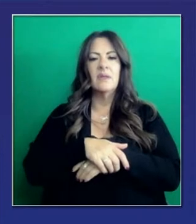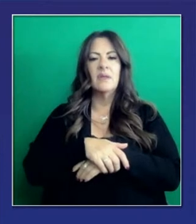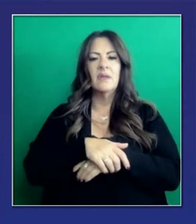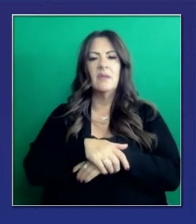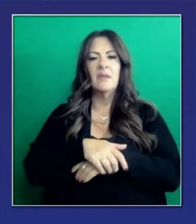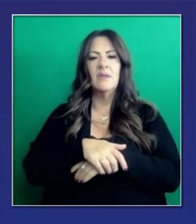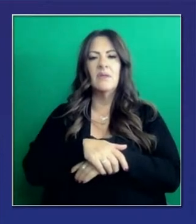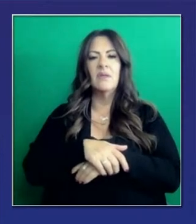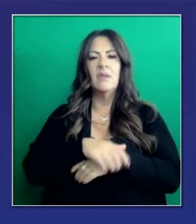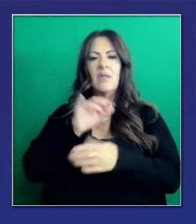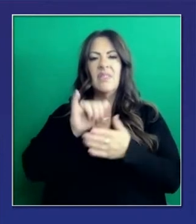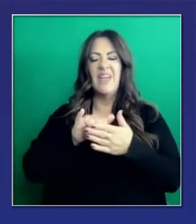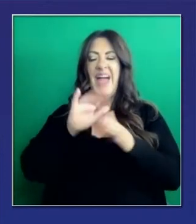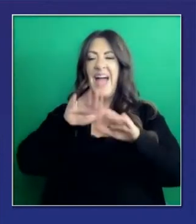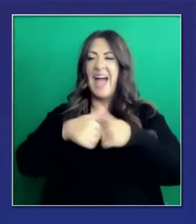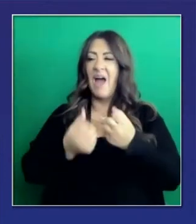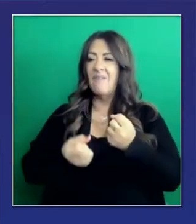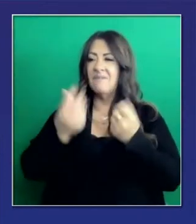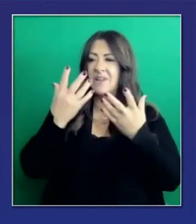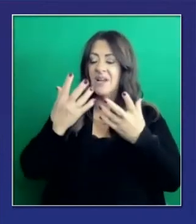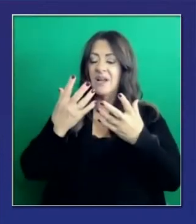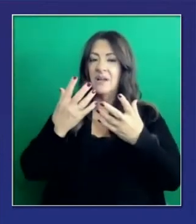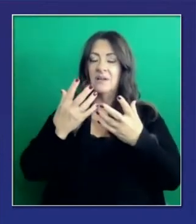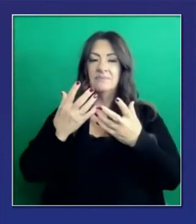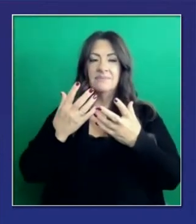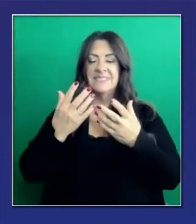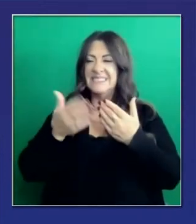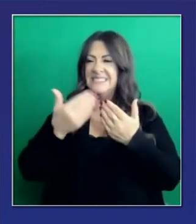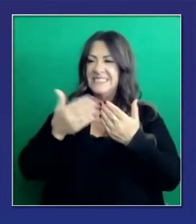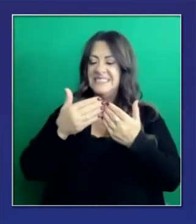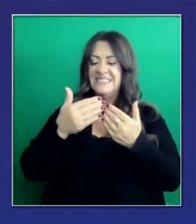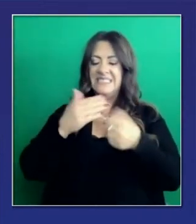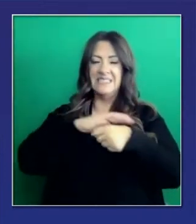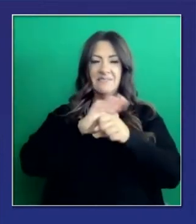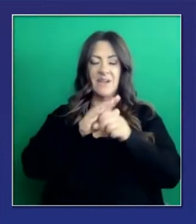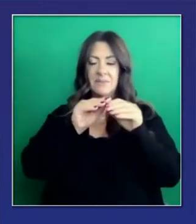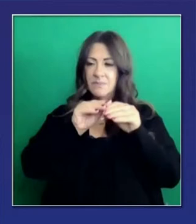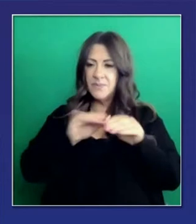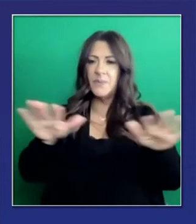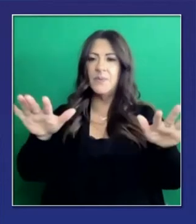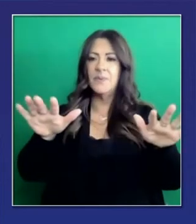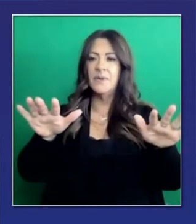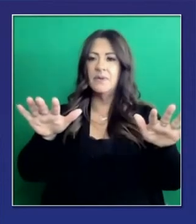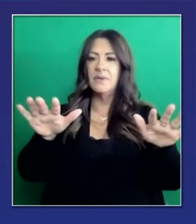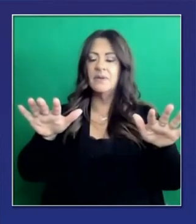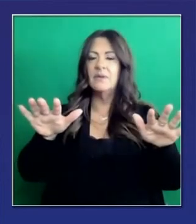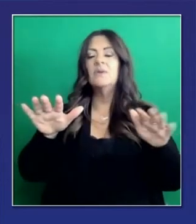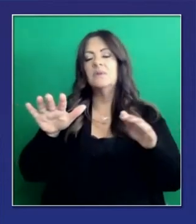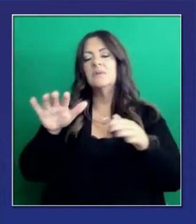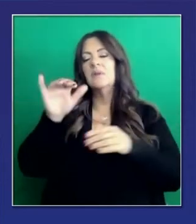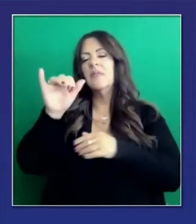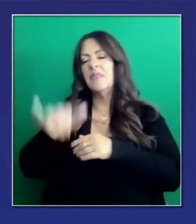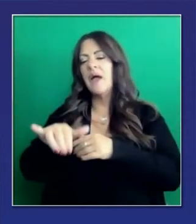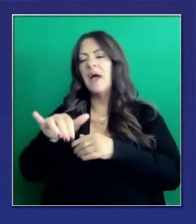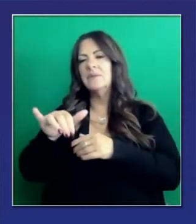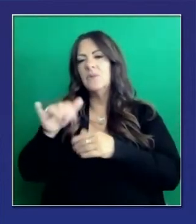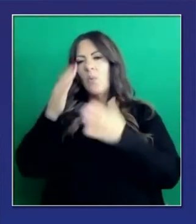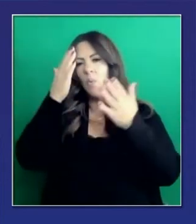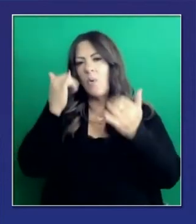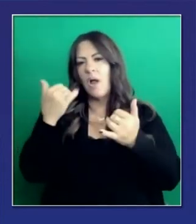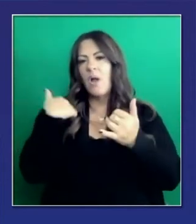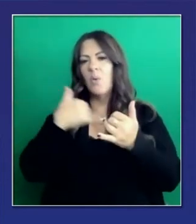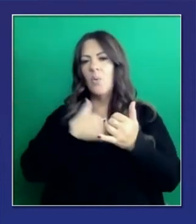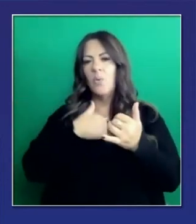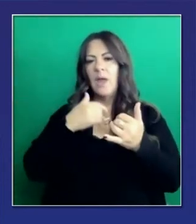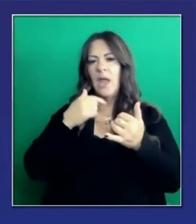vigentes, es la tasa de propagación que transmisible es este virus. Estudiamos estas